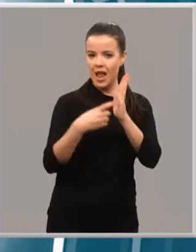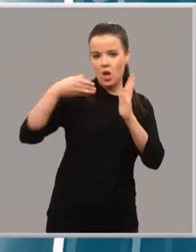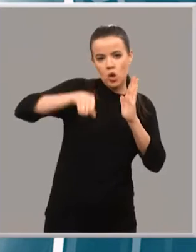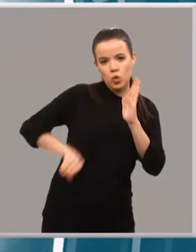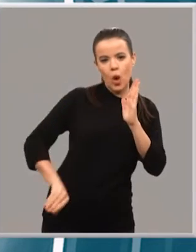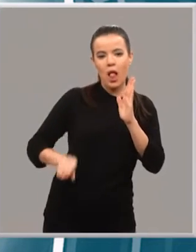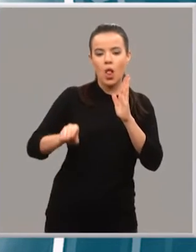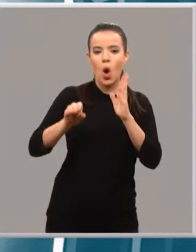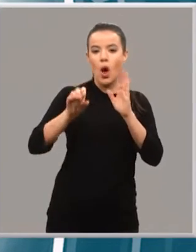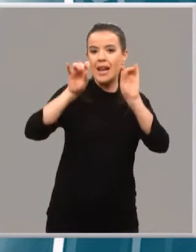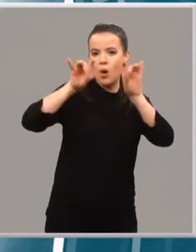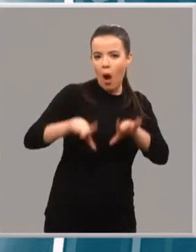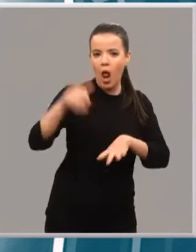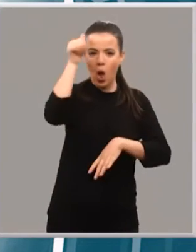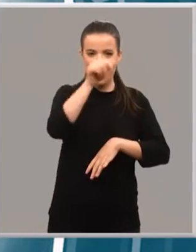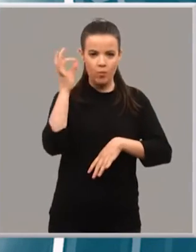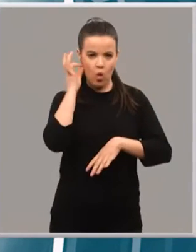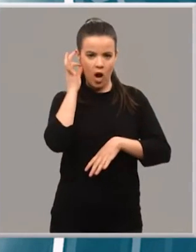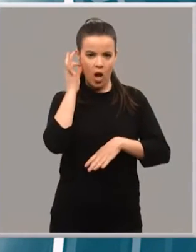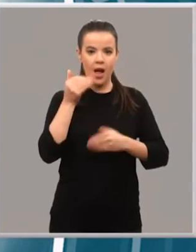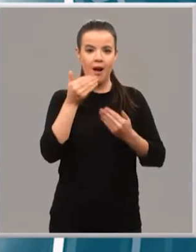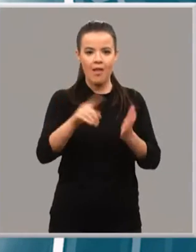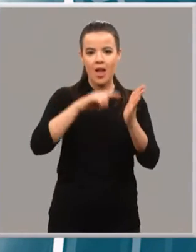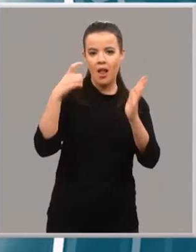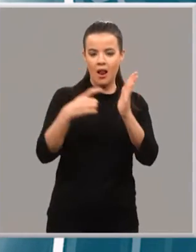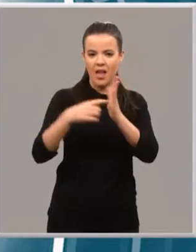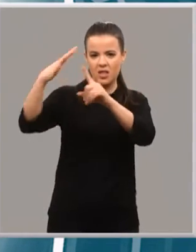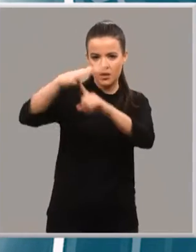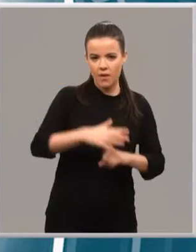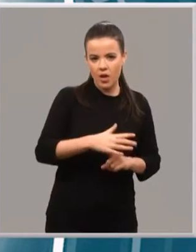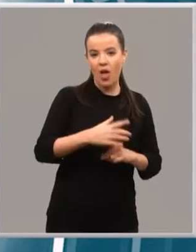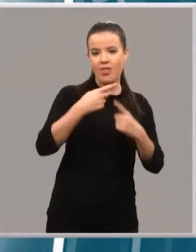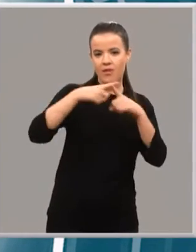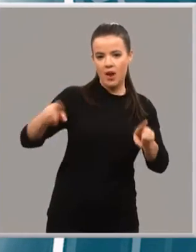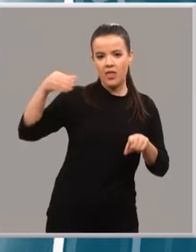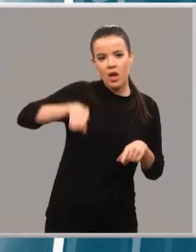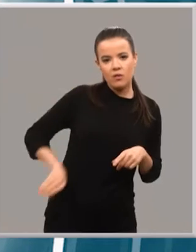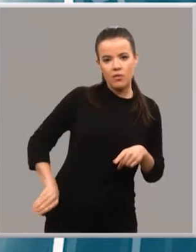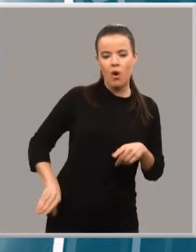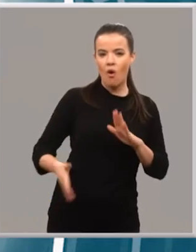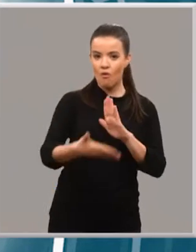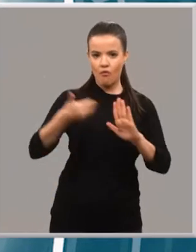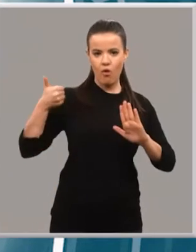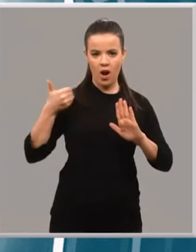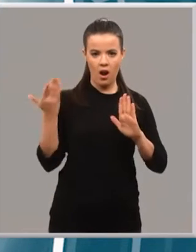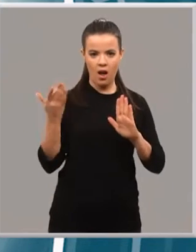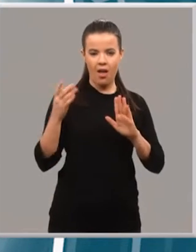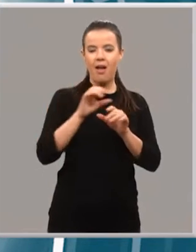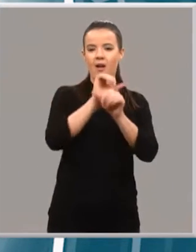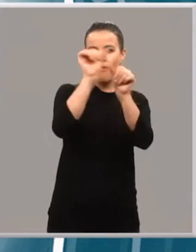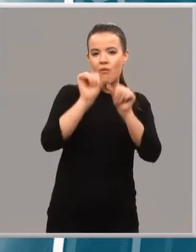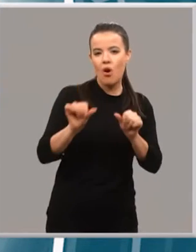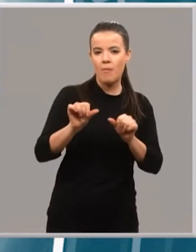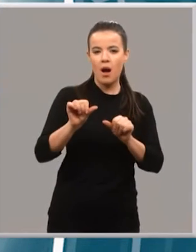que elimine la discriminación y la brecha salarial por razón de sexo, de forma eficaz y